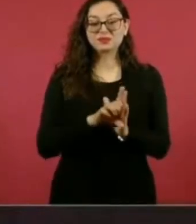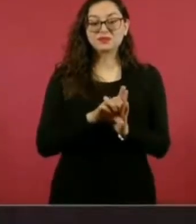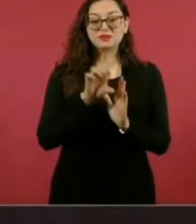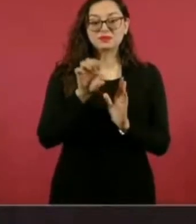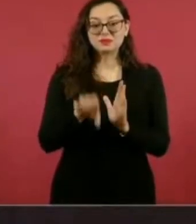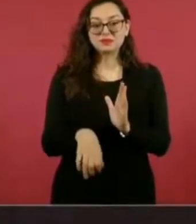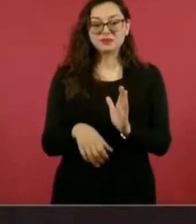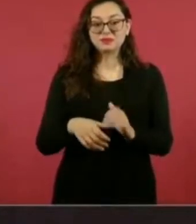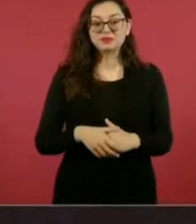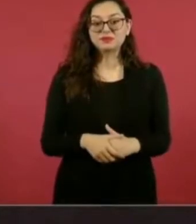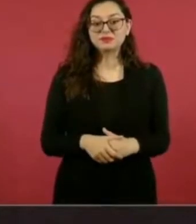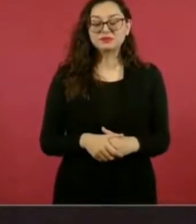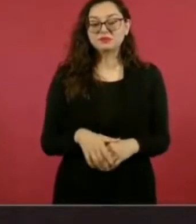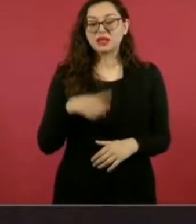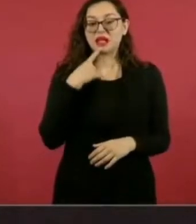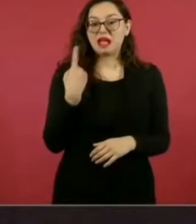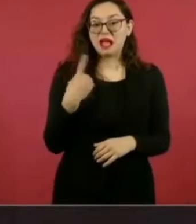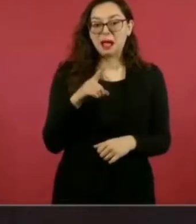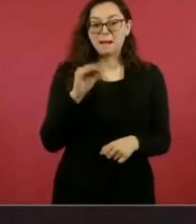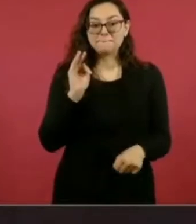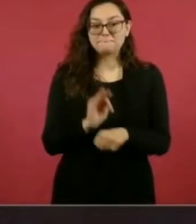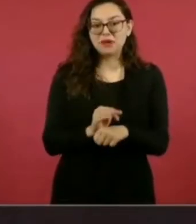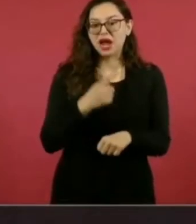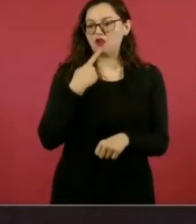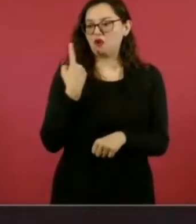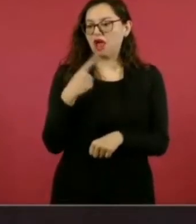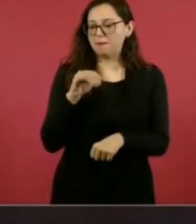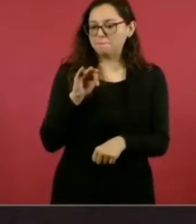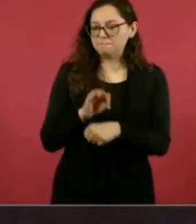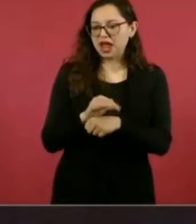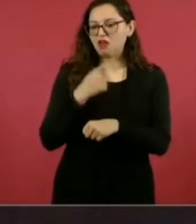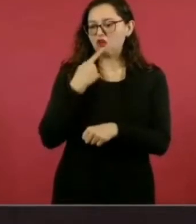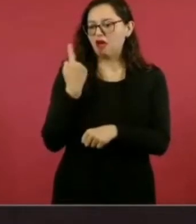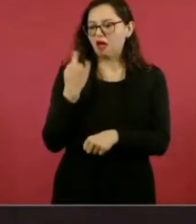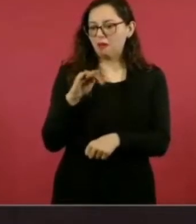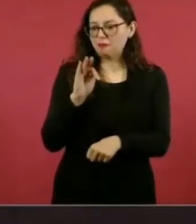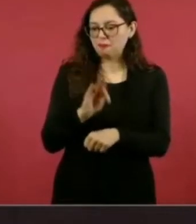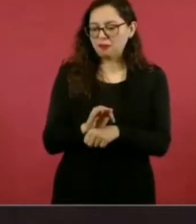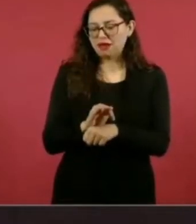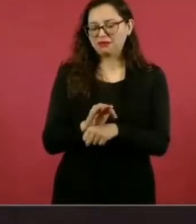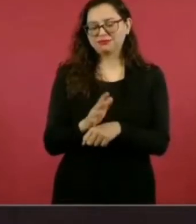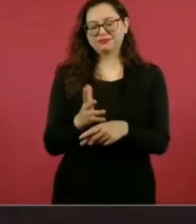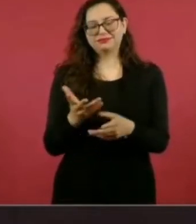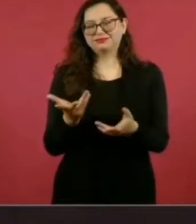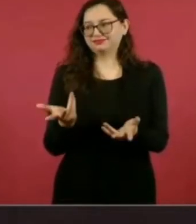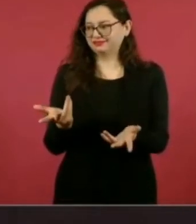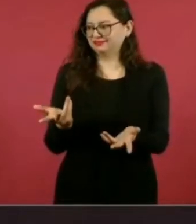el otorgar amparos para detener